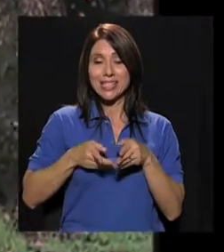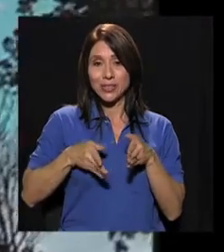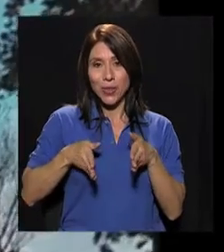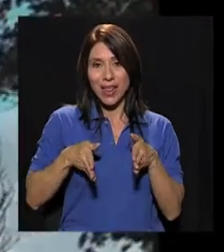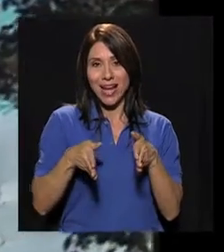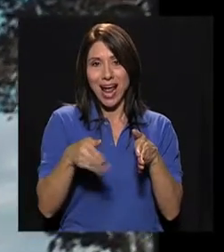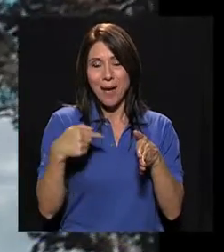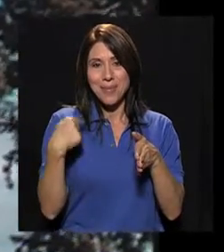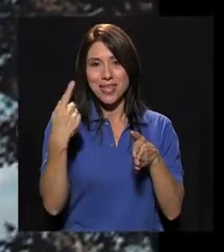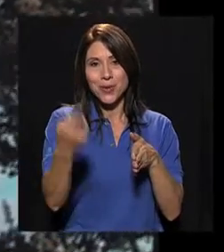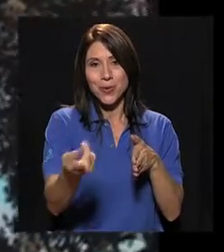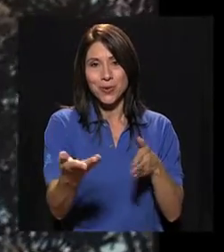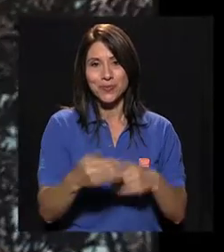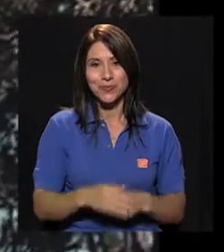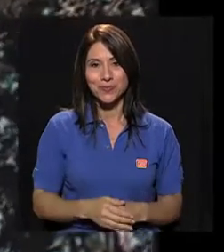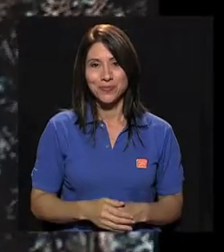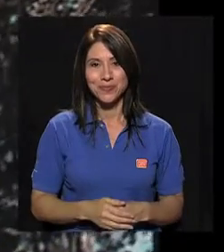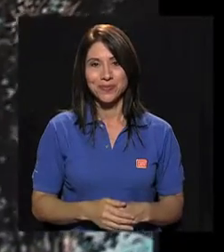solo el inicio del camino.